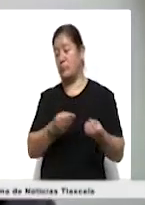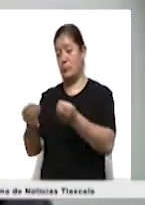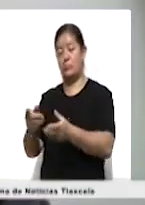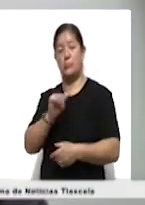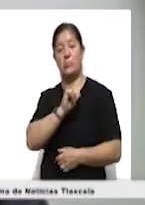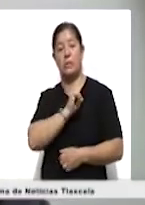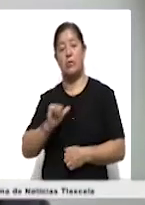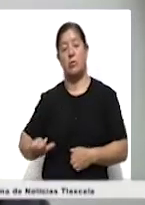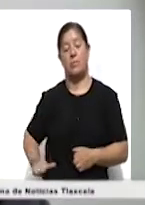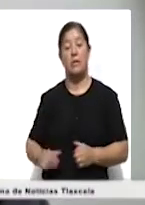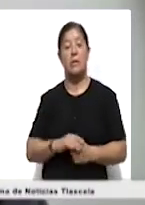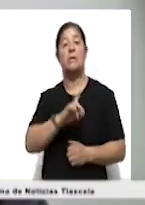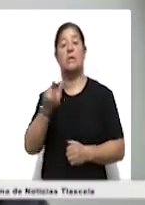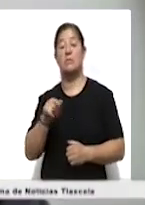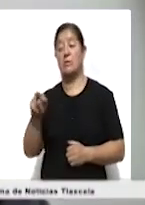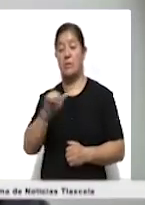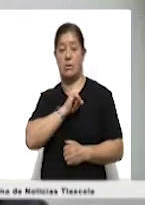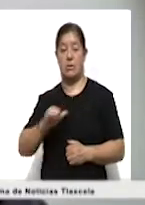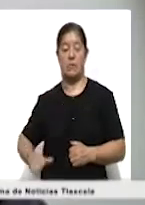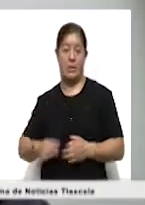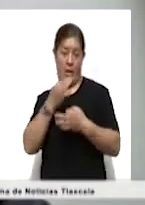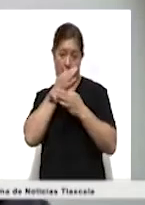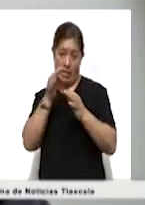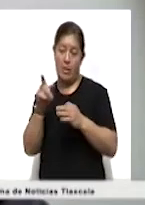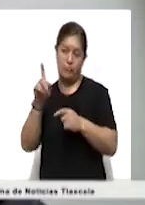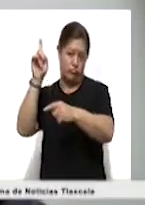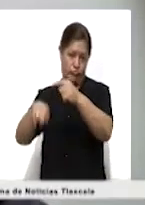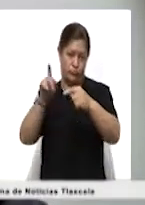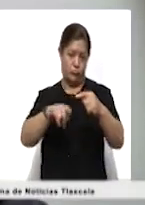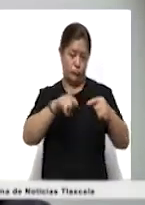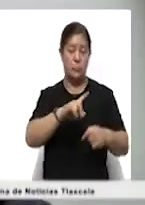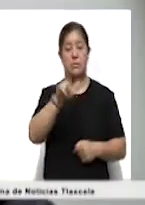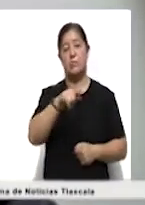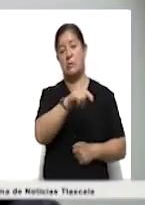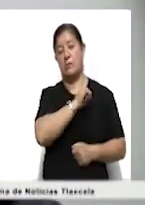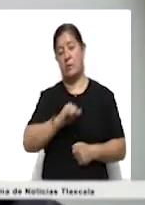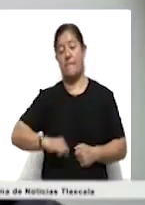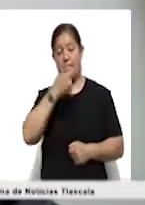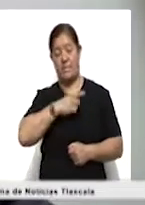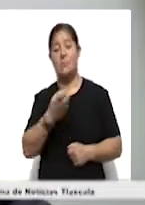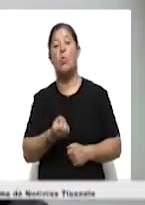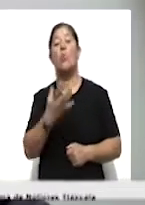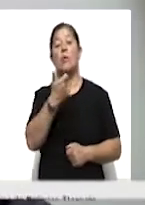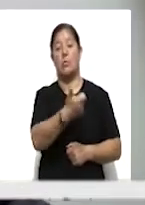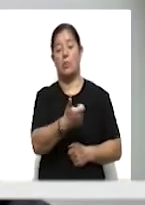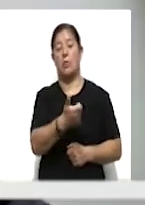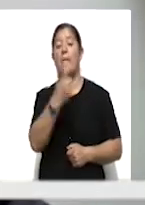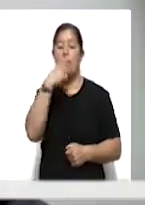para que el ayuntamiento lo retire. Y posteriormente el ayuntamiento nos informe cuánto fue lo que erogó,